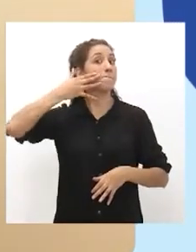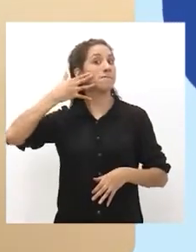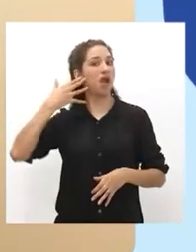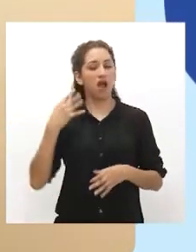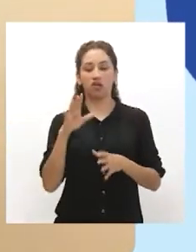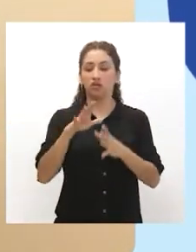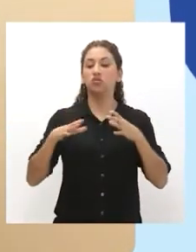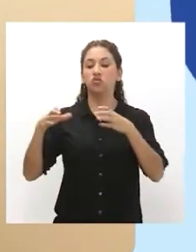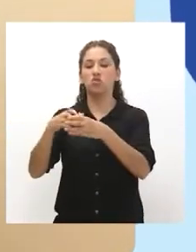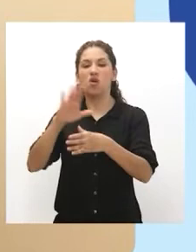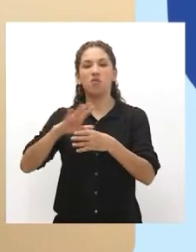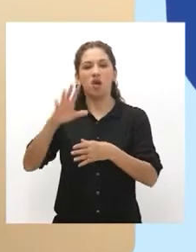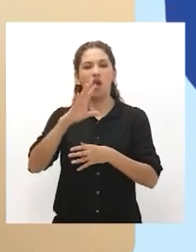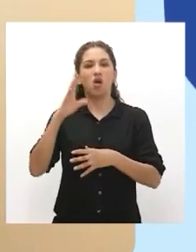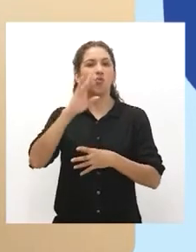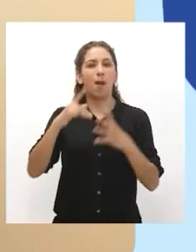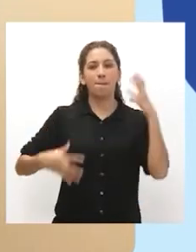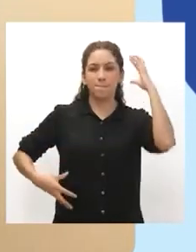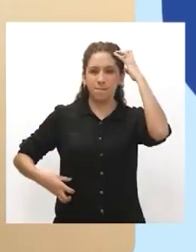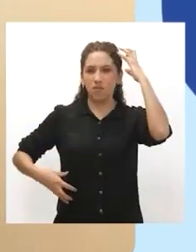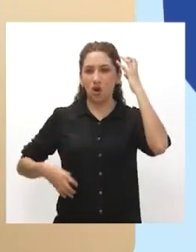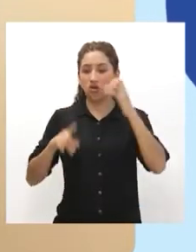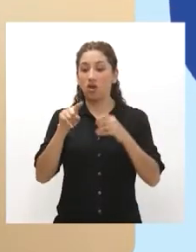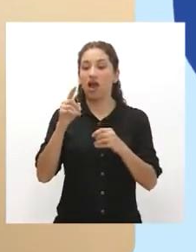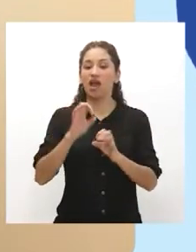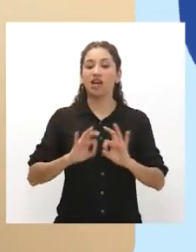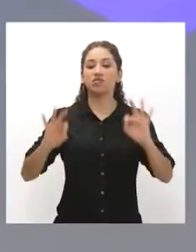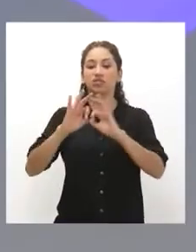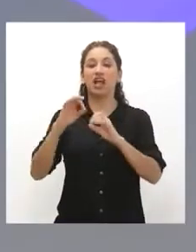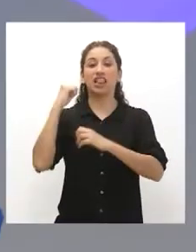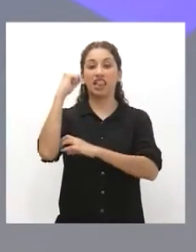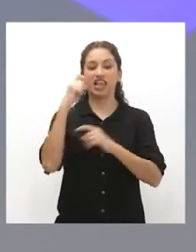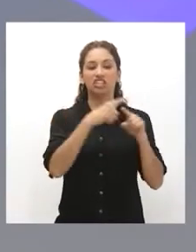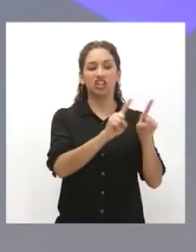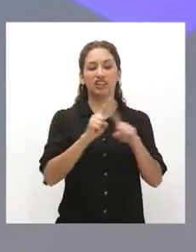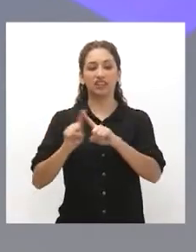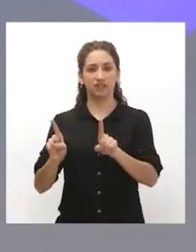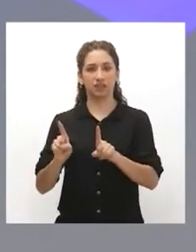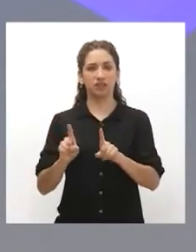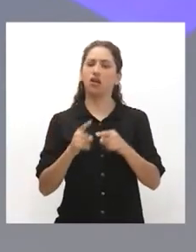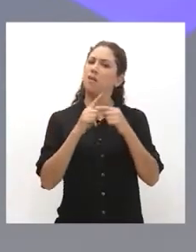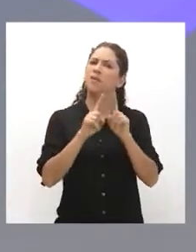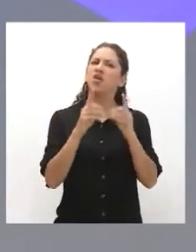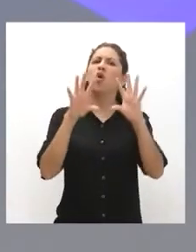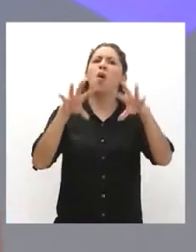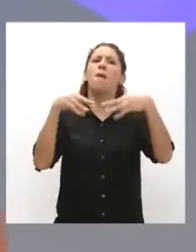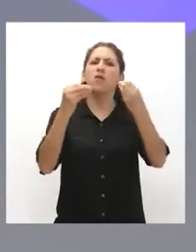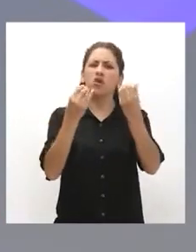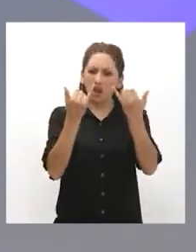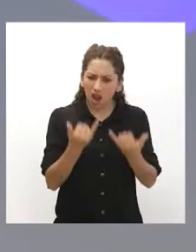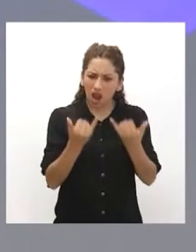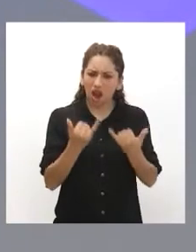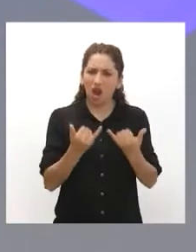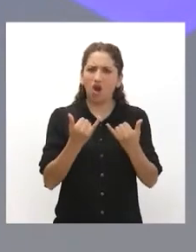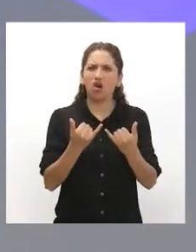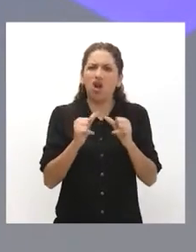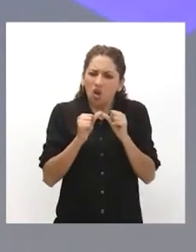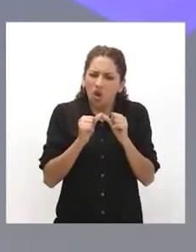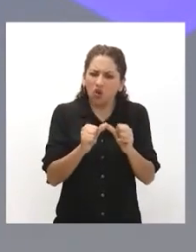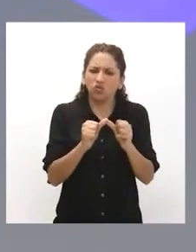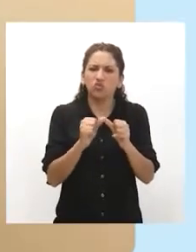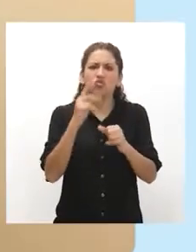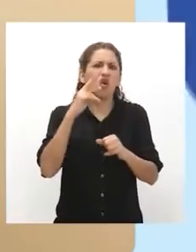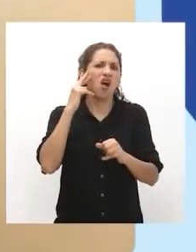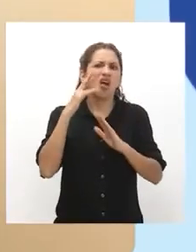y cada cual de ésta tenía diferentes derechos y privilegios. ¿Por qué hoy en día seguimos viendo casos de discriminación étnico